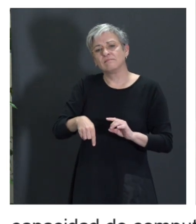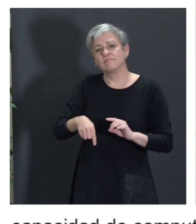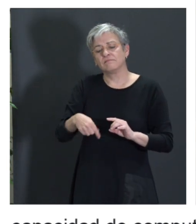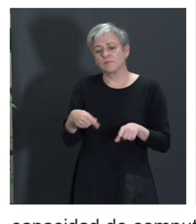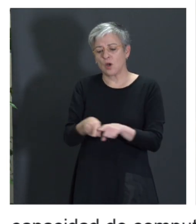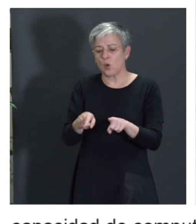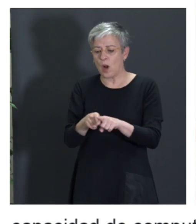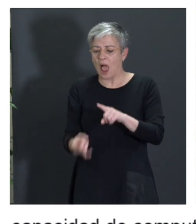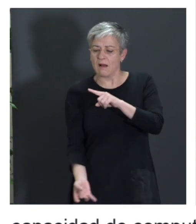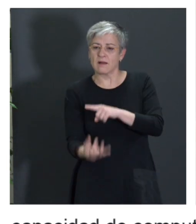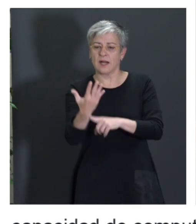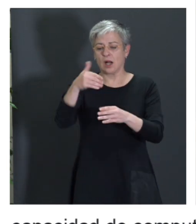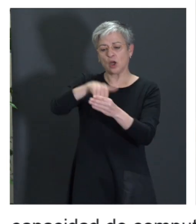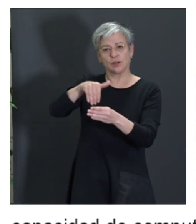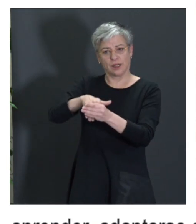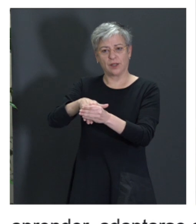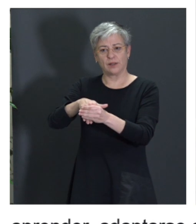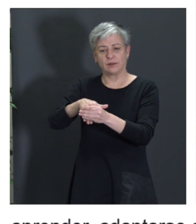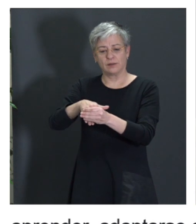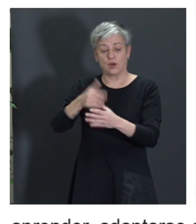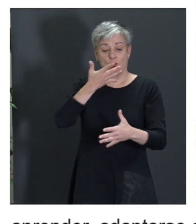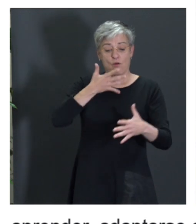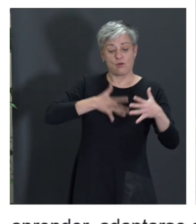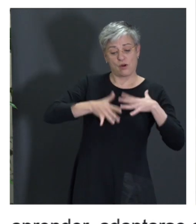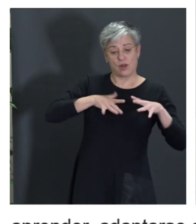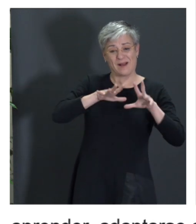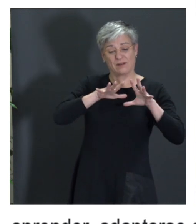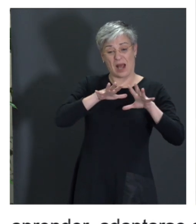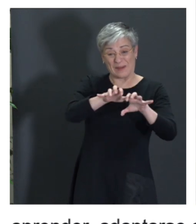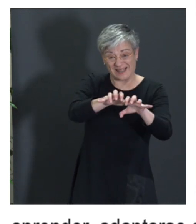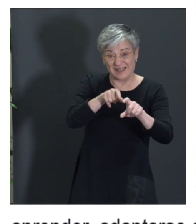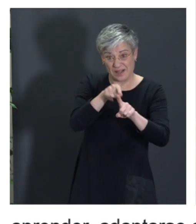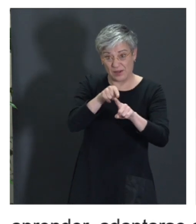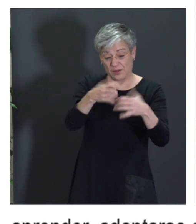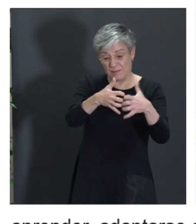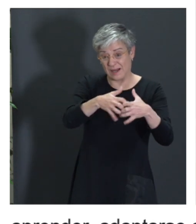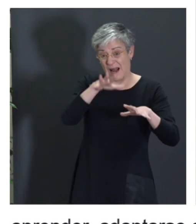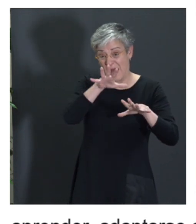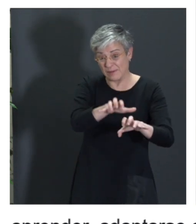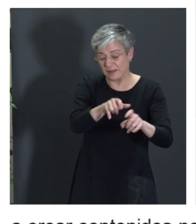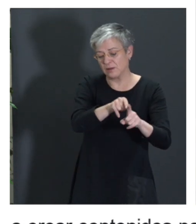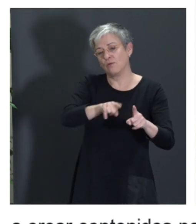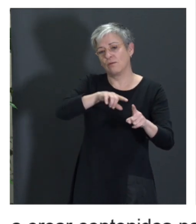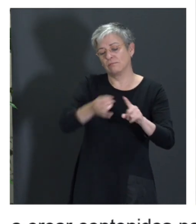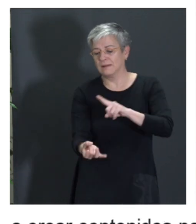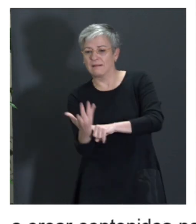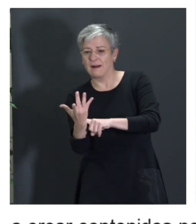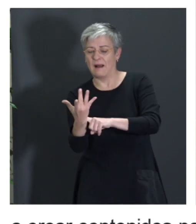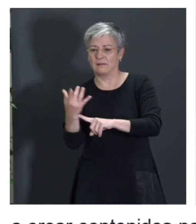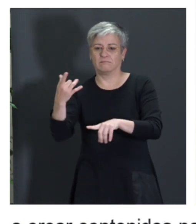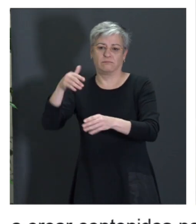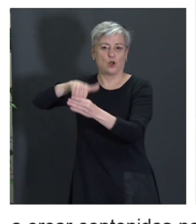contenidos partiendo del conocimiento aprendido. En esta mañana tenemos